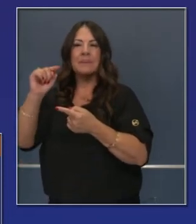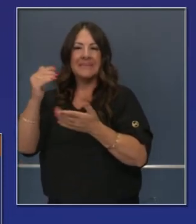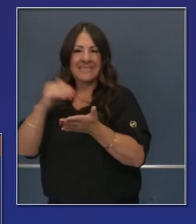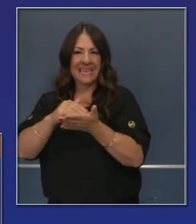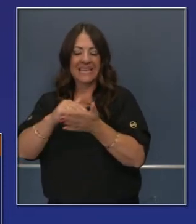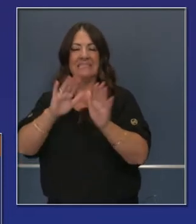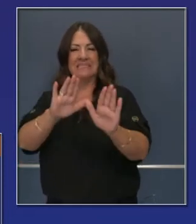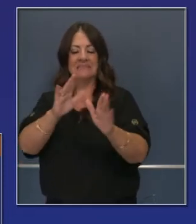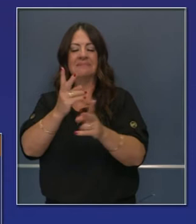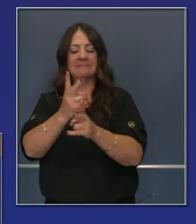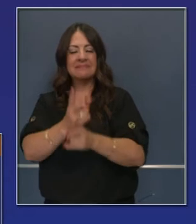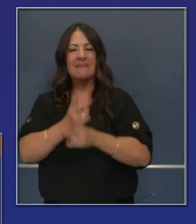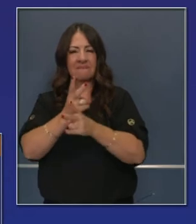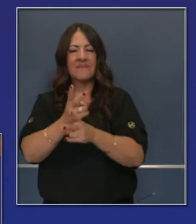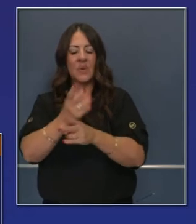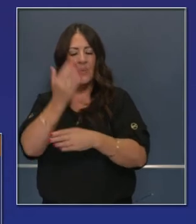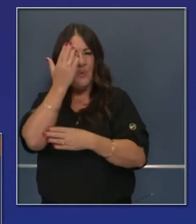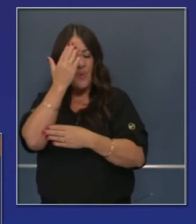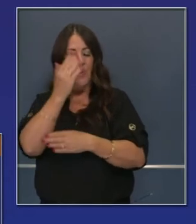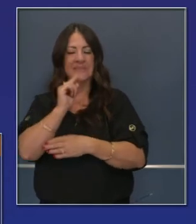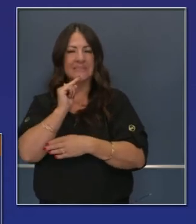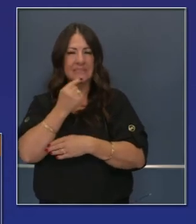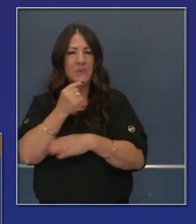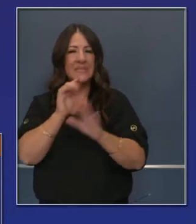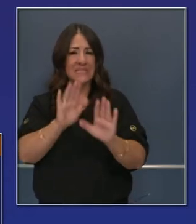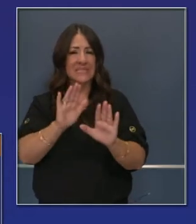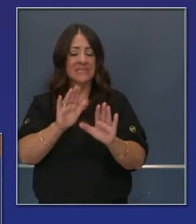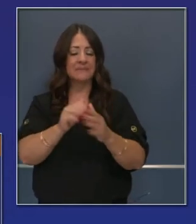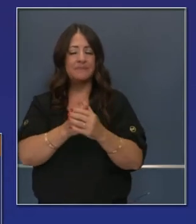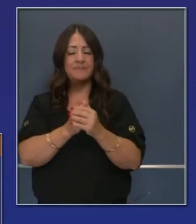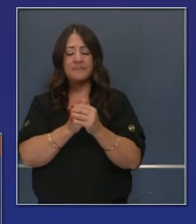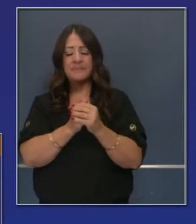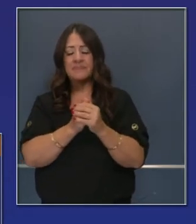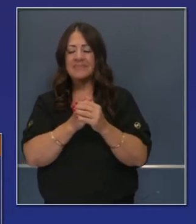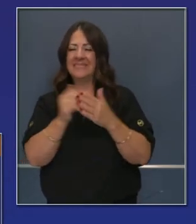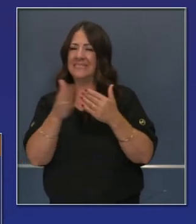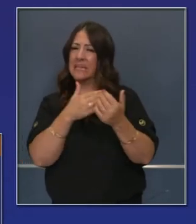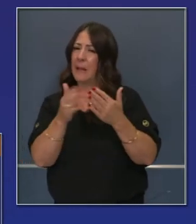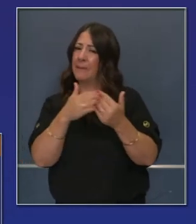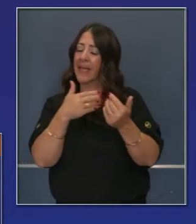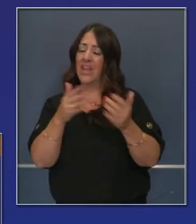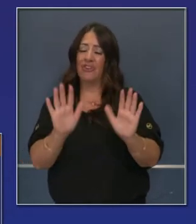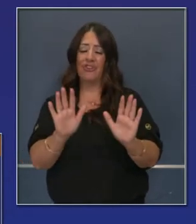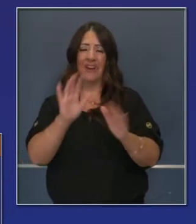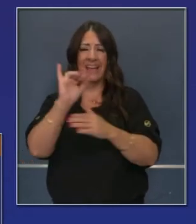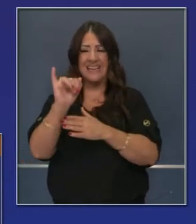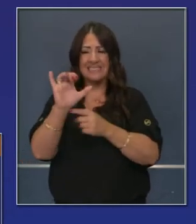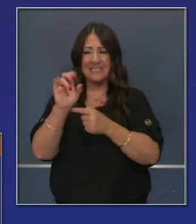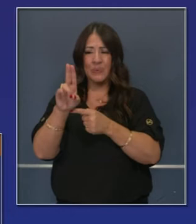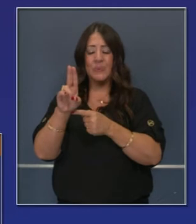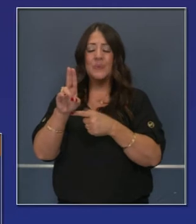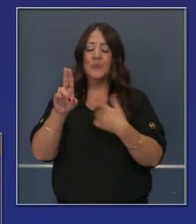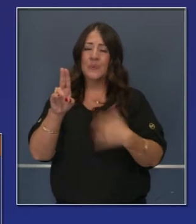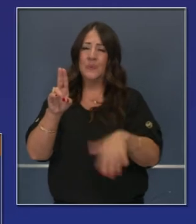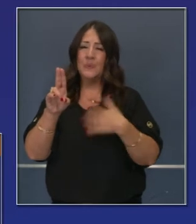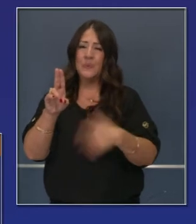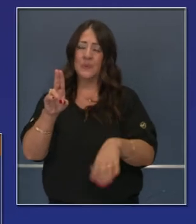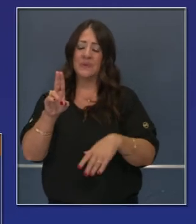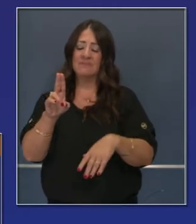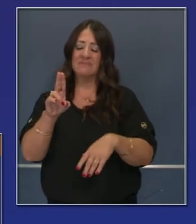un punto bajo que tuvimos, ahora vemos que hay un número de pacientes que está aumentando. Todavía son docenas de personas, no más,